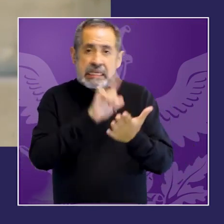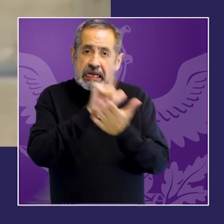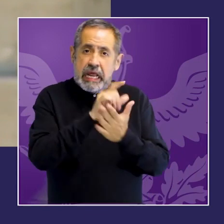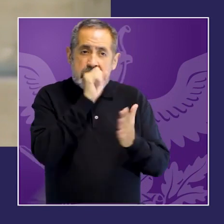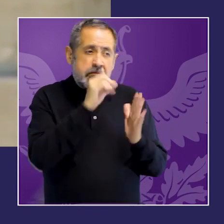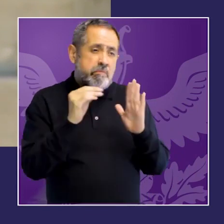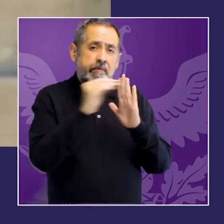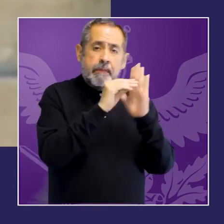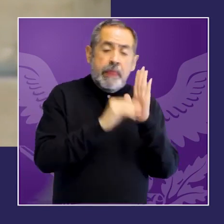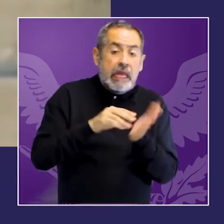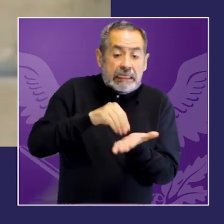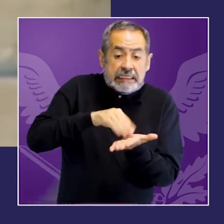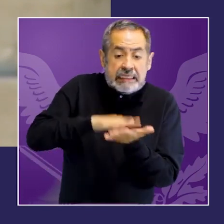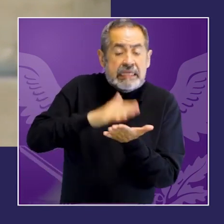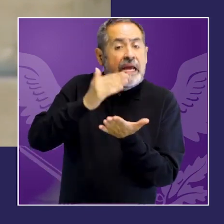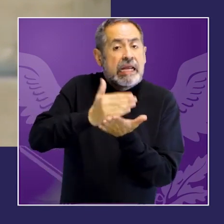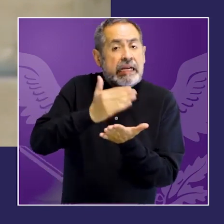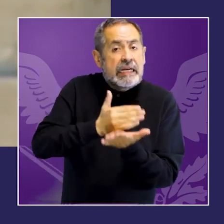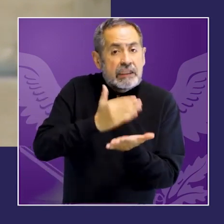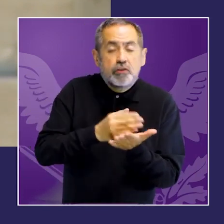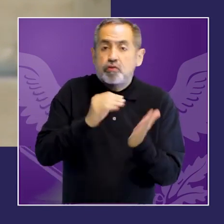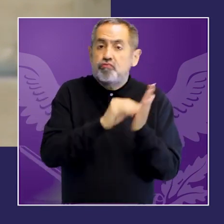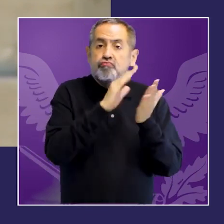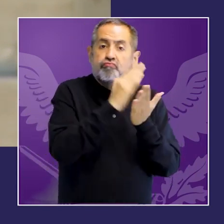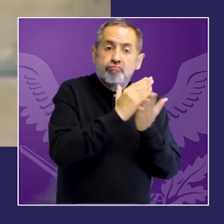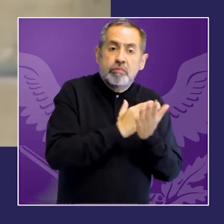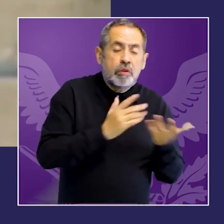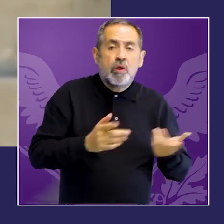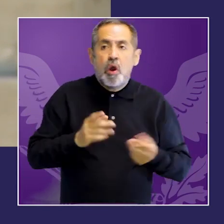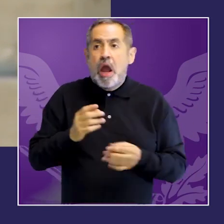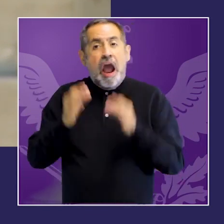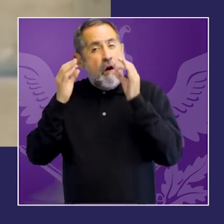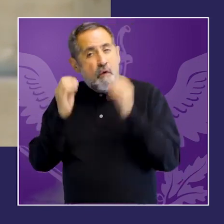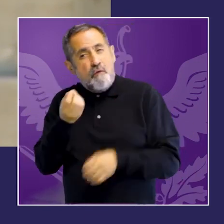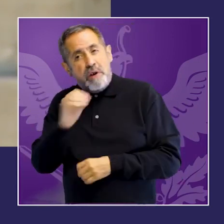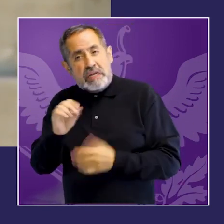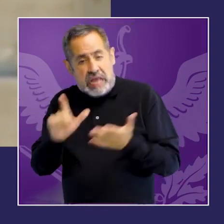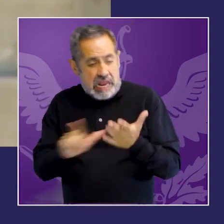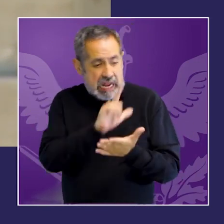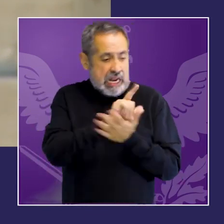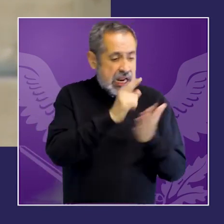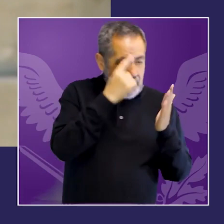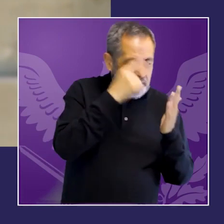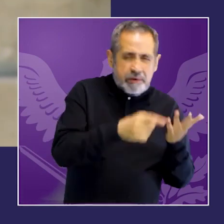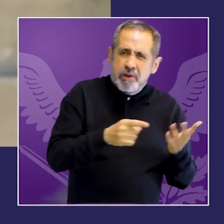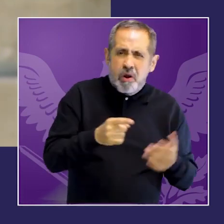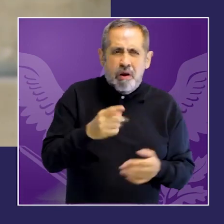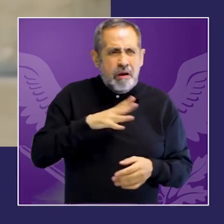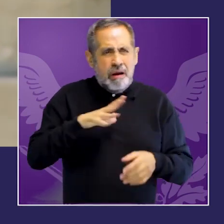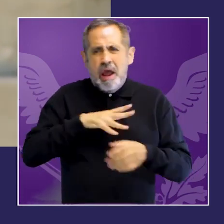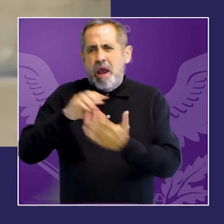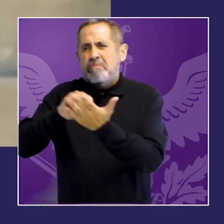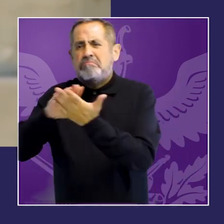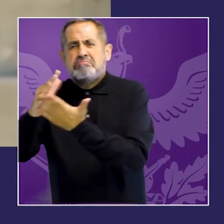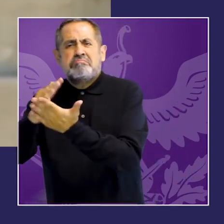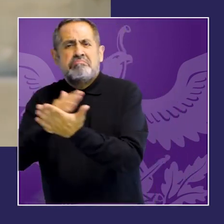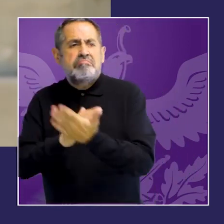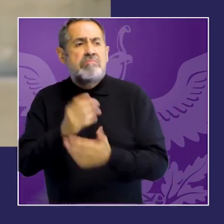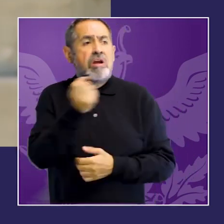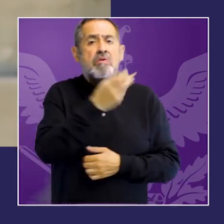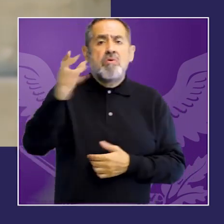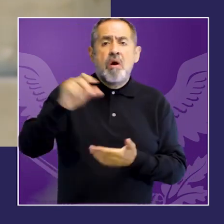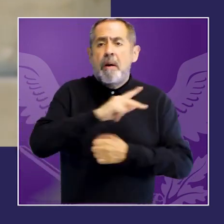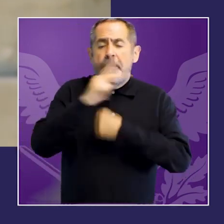opción de regulación penal. Entonces una cosa no necesariamente es condición para la otra aunque se contribuyan entre sí.